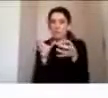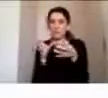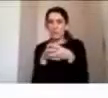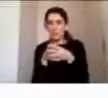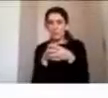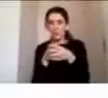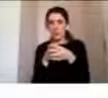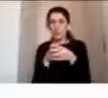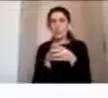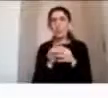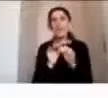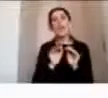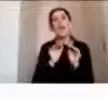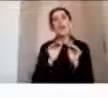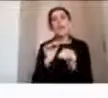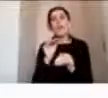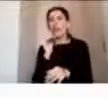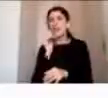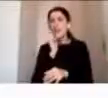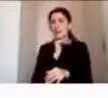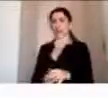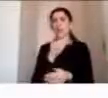tempranos posterior a una lesión cerebral